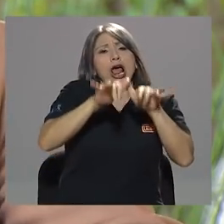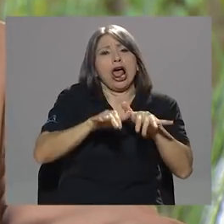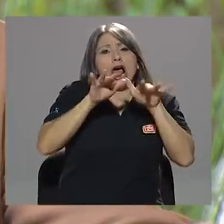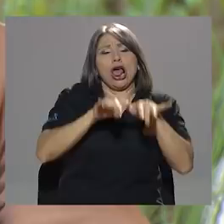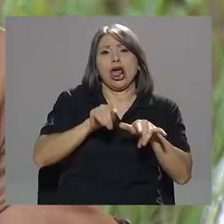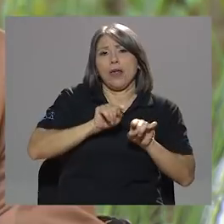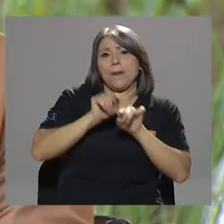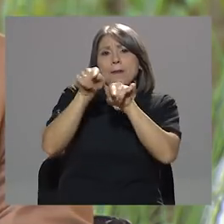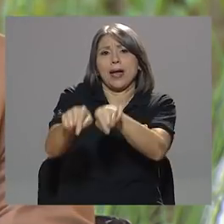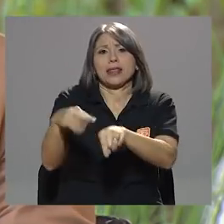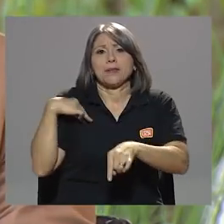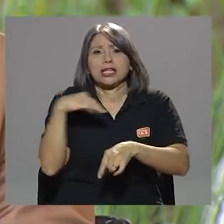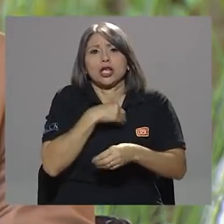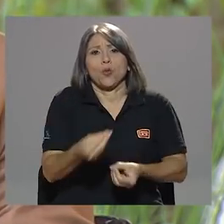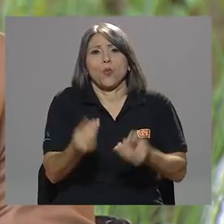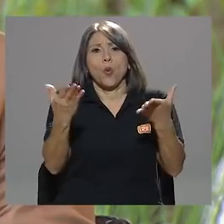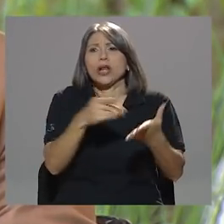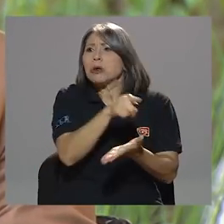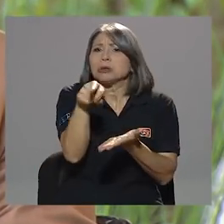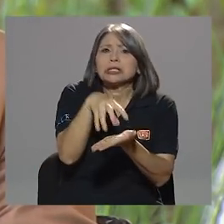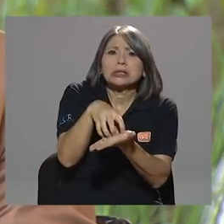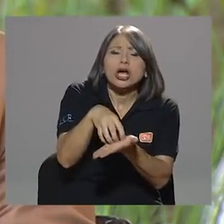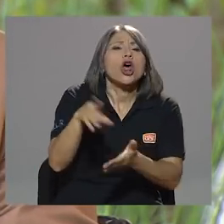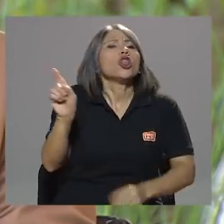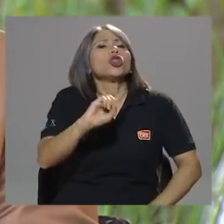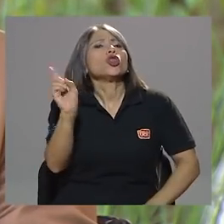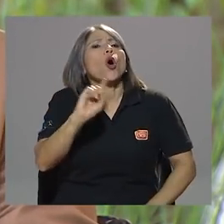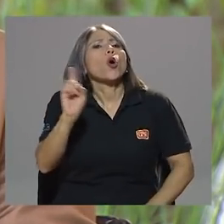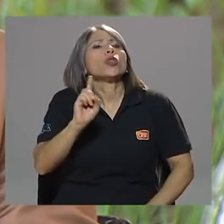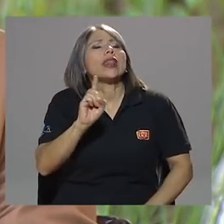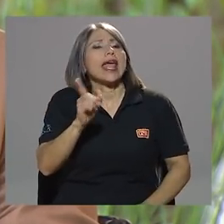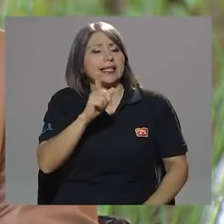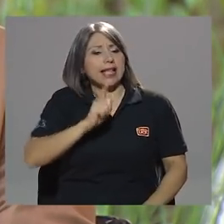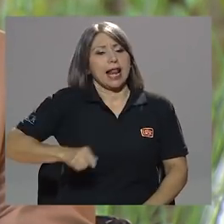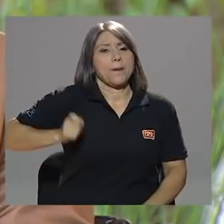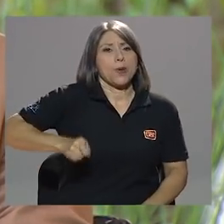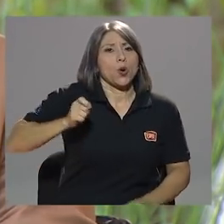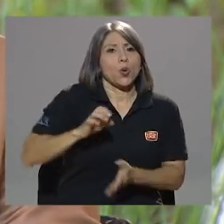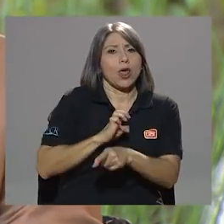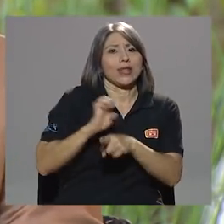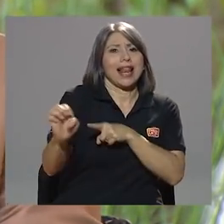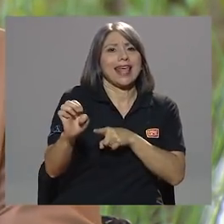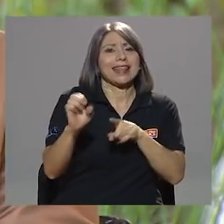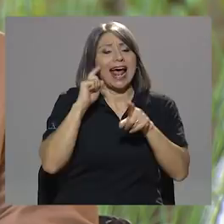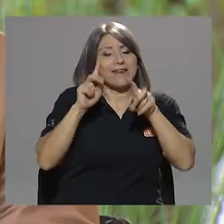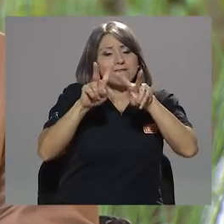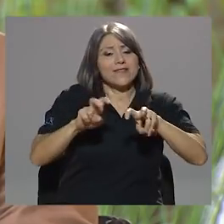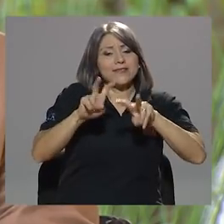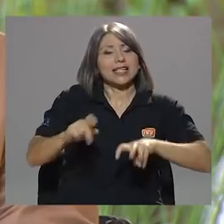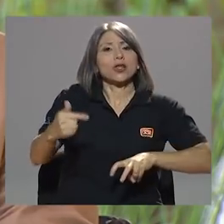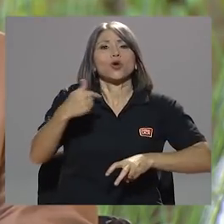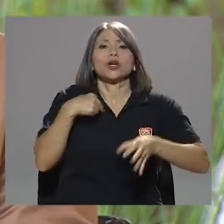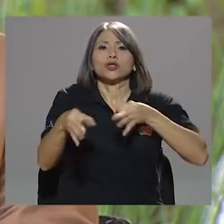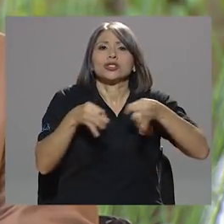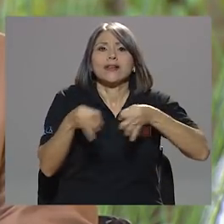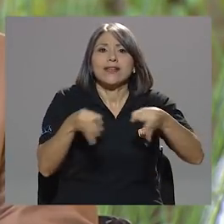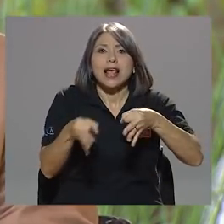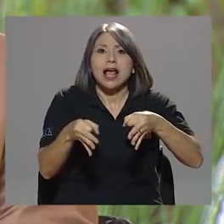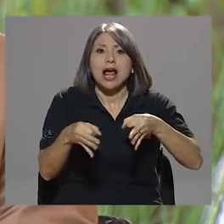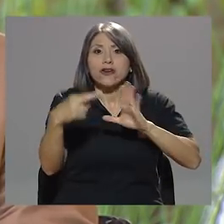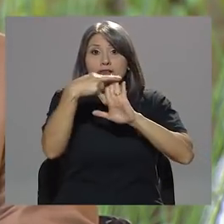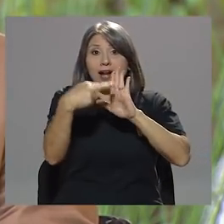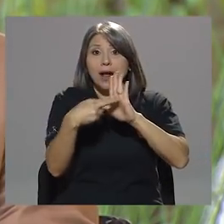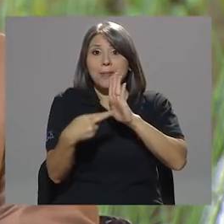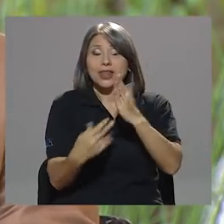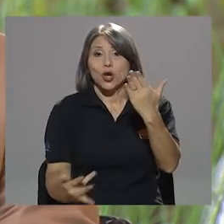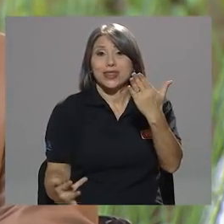tanto cuestiona a todo el mundo? ¿Dónde está el Procurador de la Ética revisando lo que estoy explicando? Un reglamento técnico, hoy en